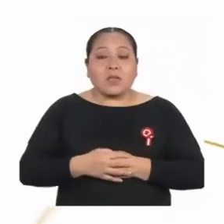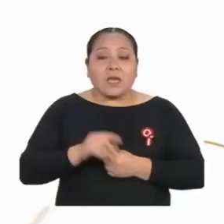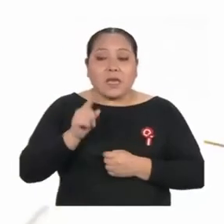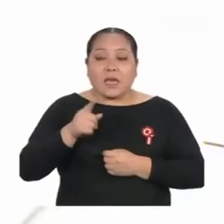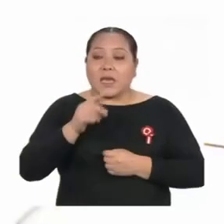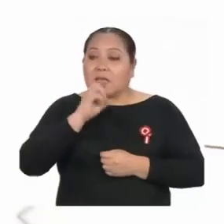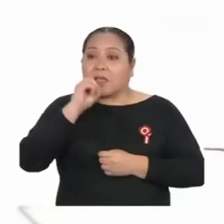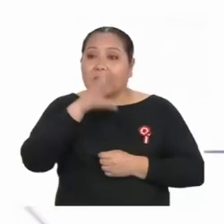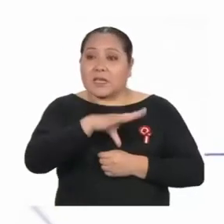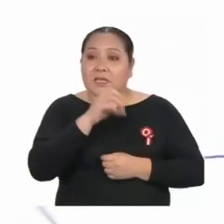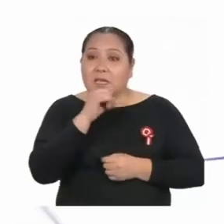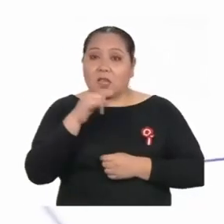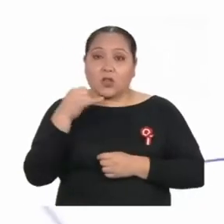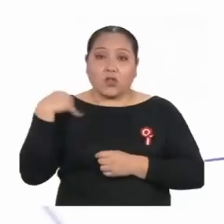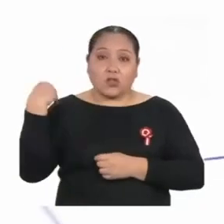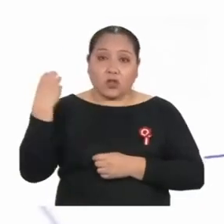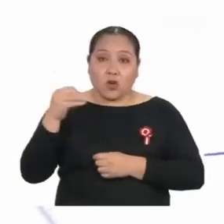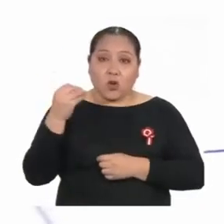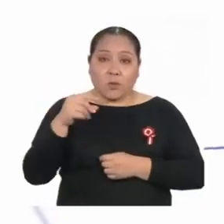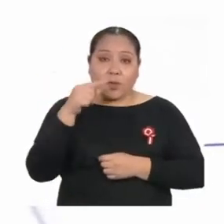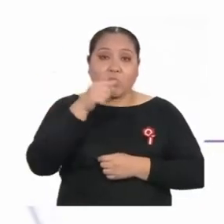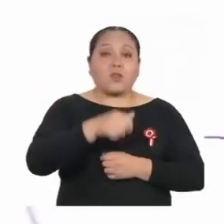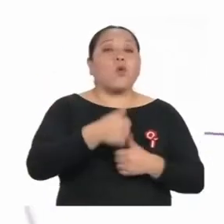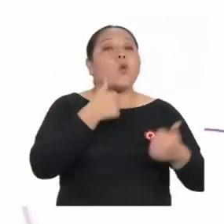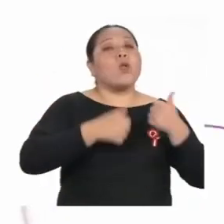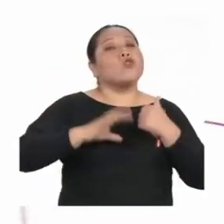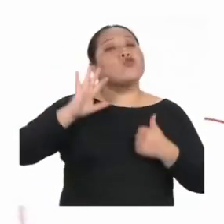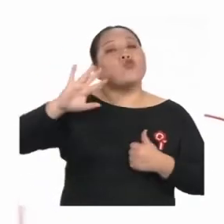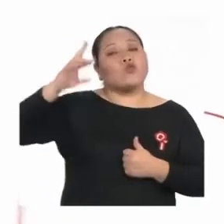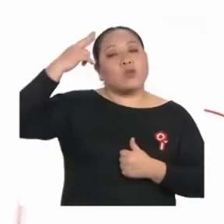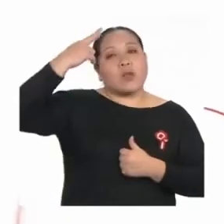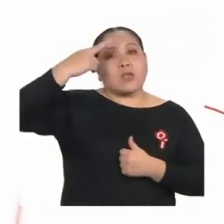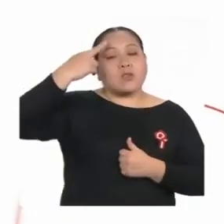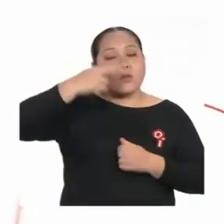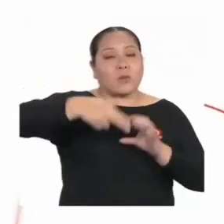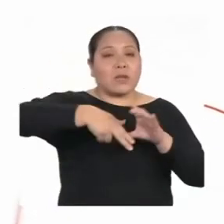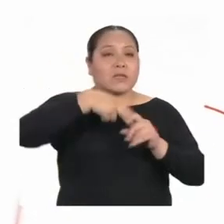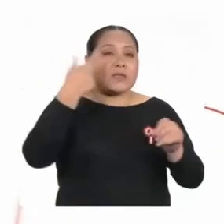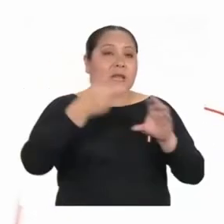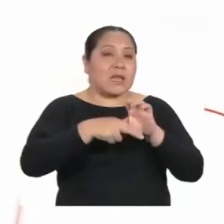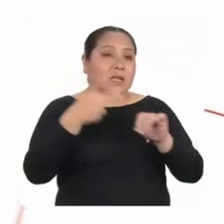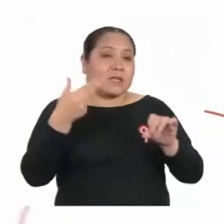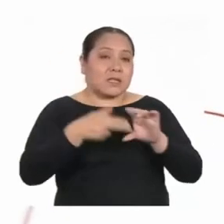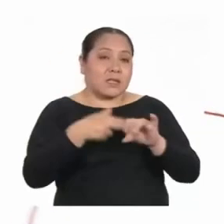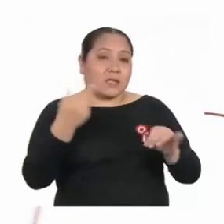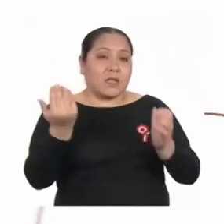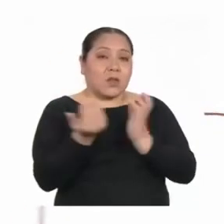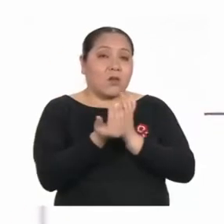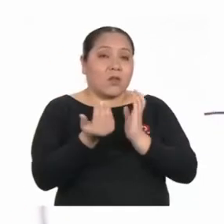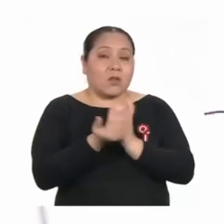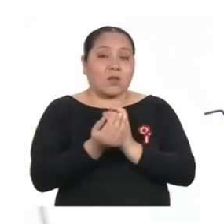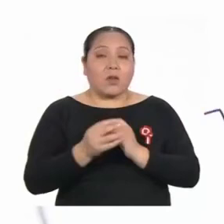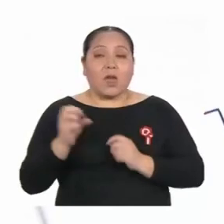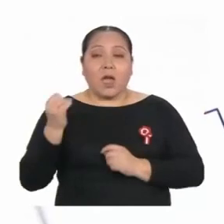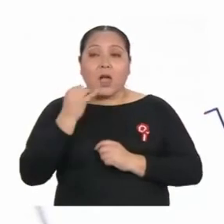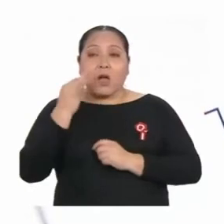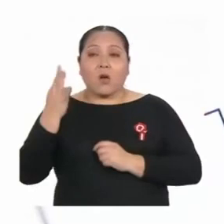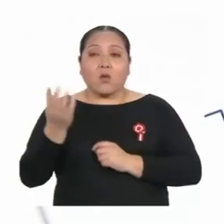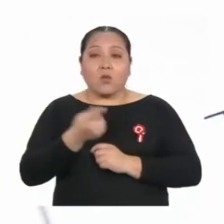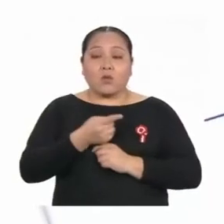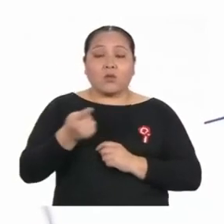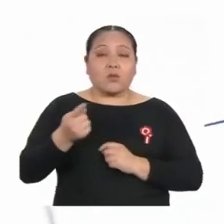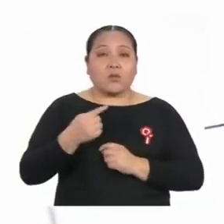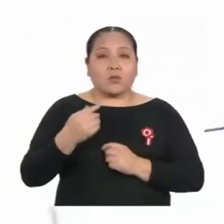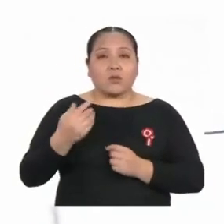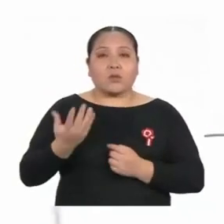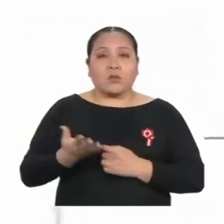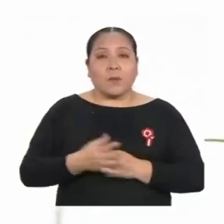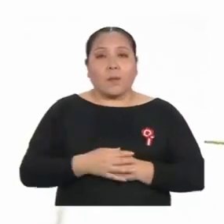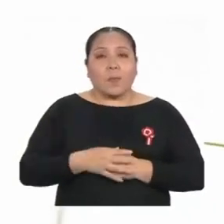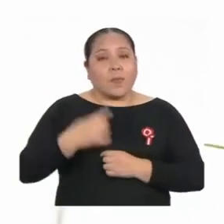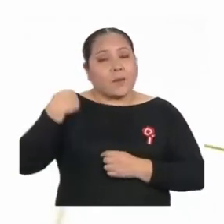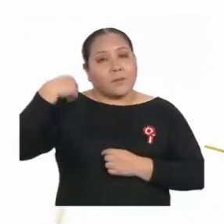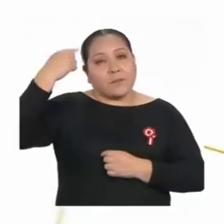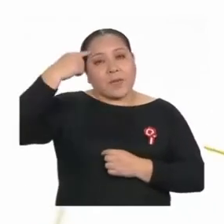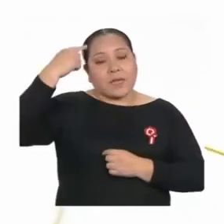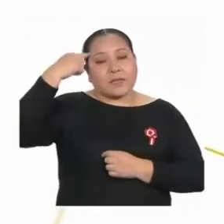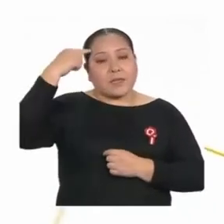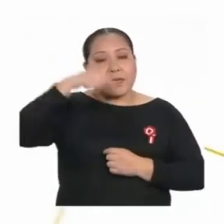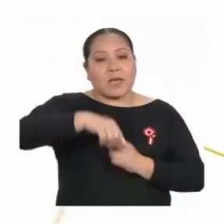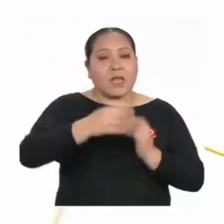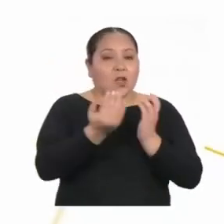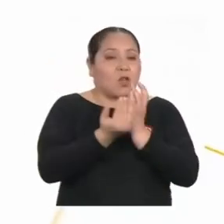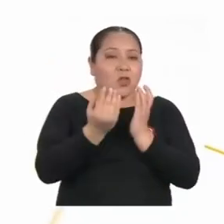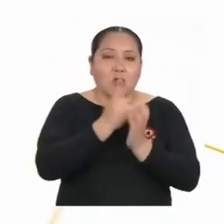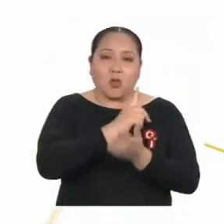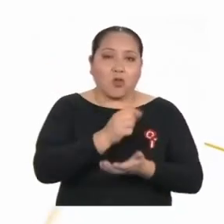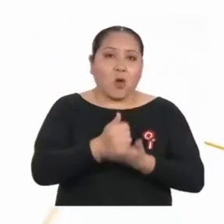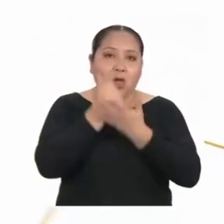los adolescentes como motivo para abandonar la escuela. Al parecer, algunos tienen la percepción de que la escuela no es